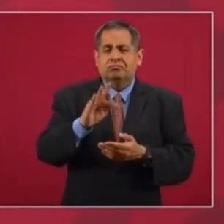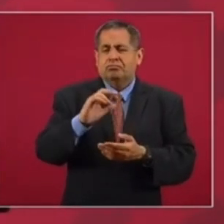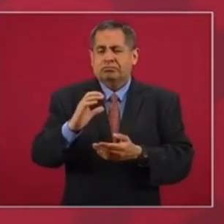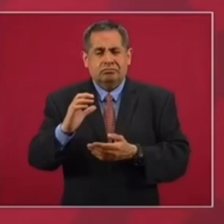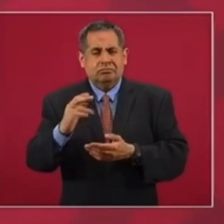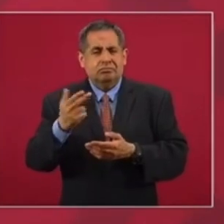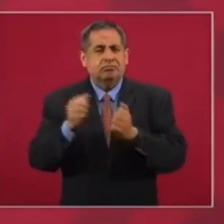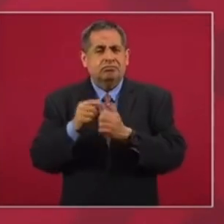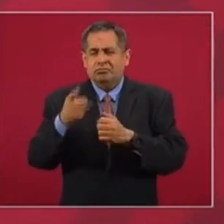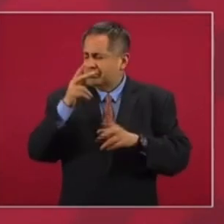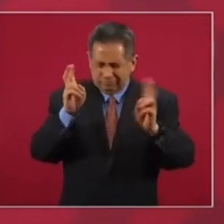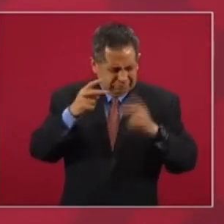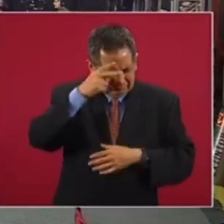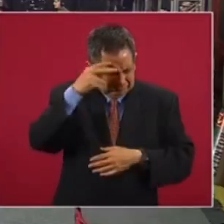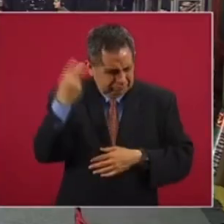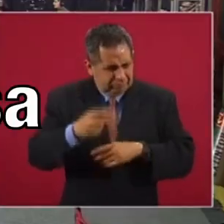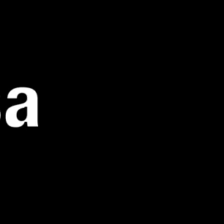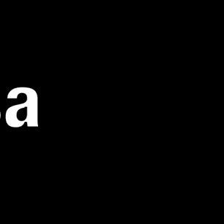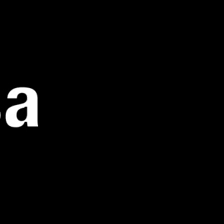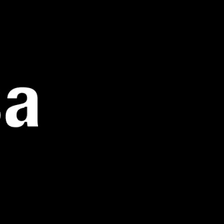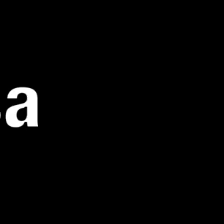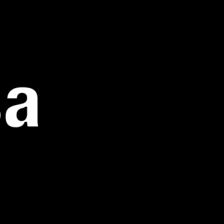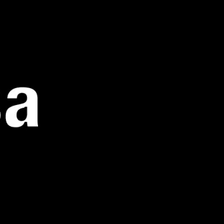México Libre.